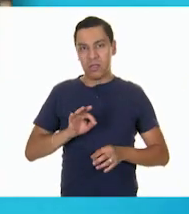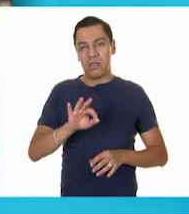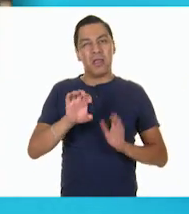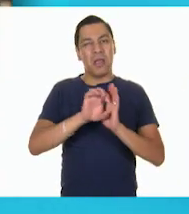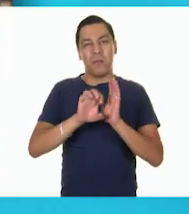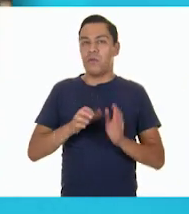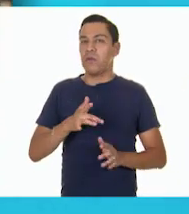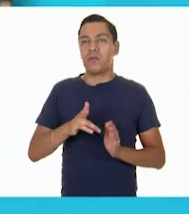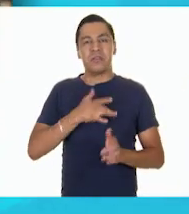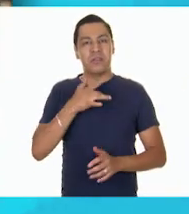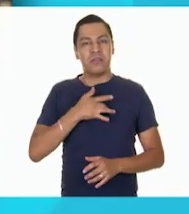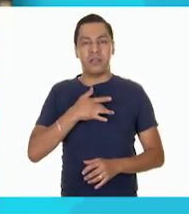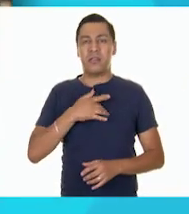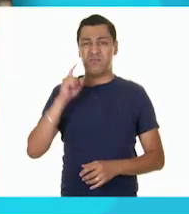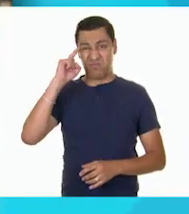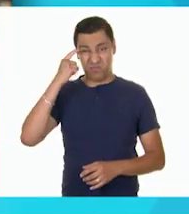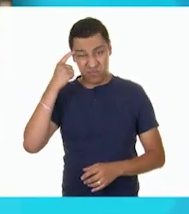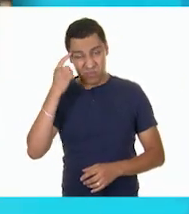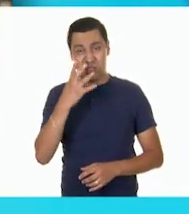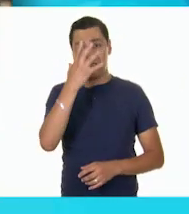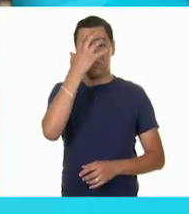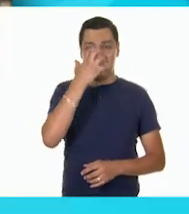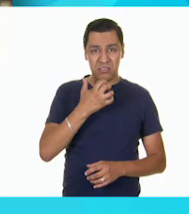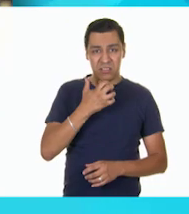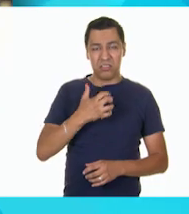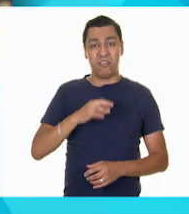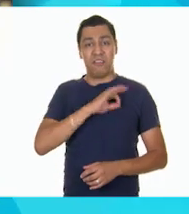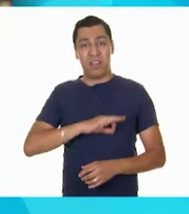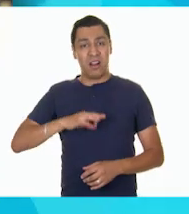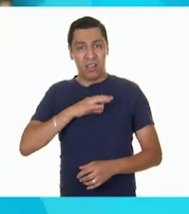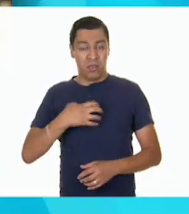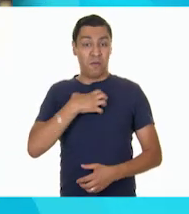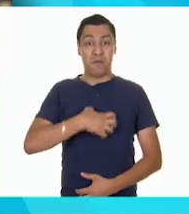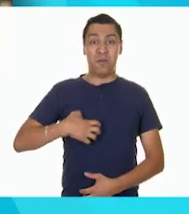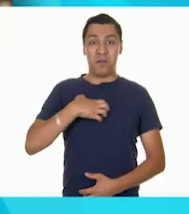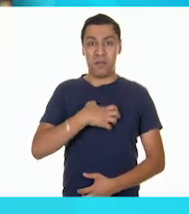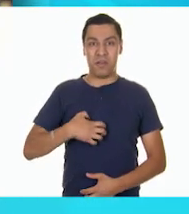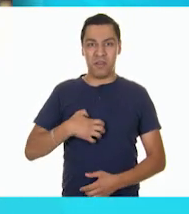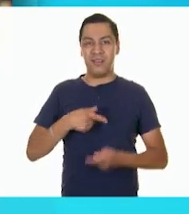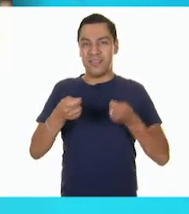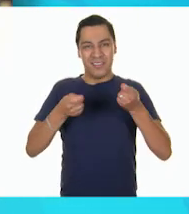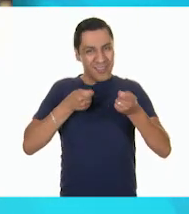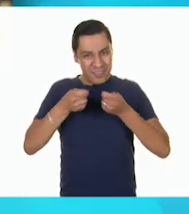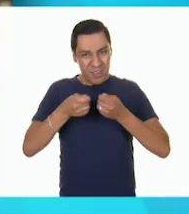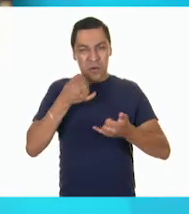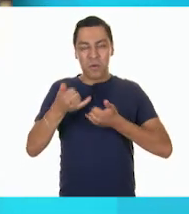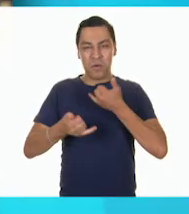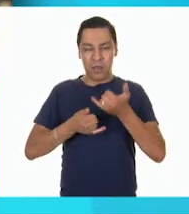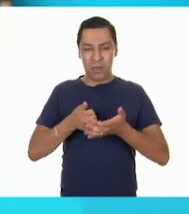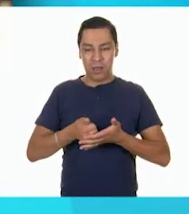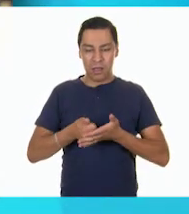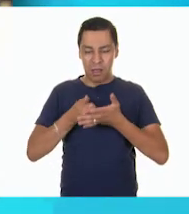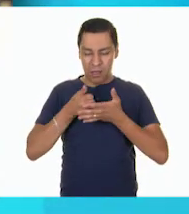feliz, si te sientes enojado, si te sientes triste, si te sientes contento. Por medio del juego podrás aprender a regular esos sentimientos.